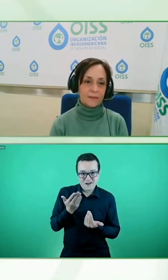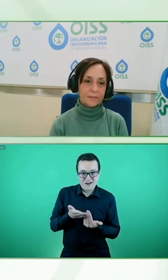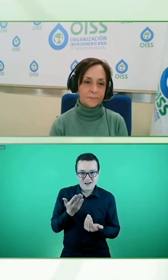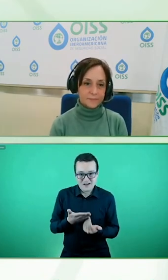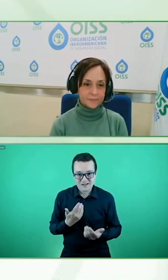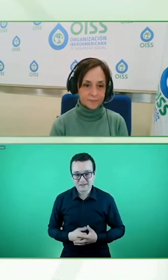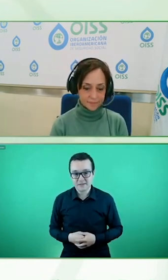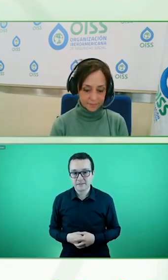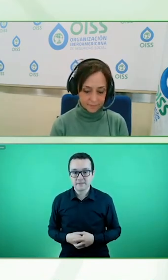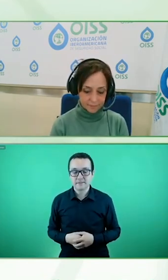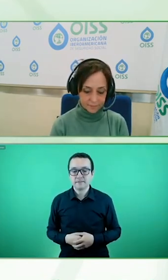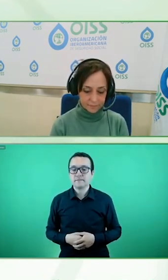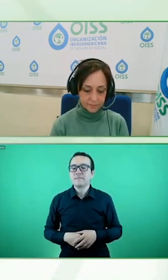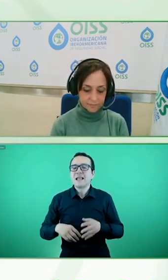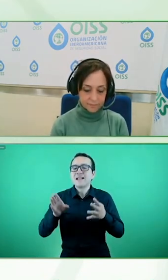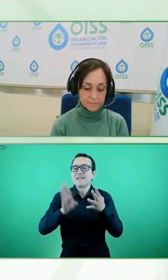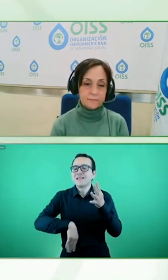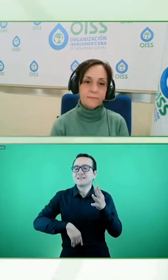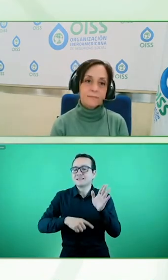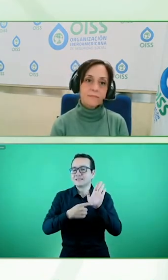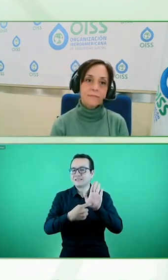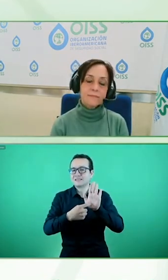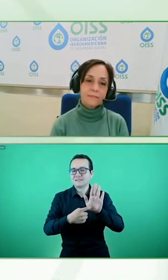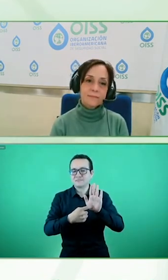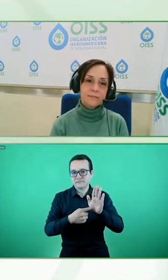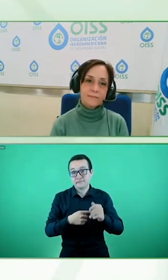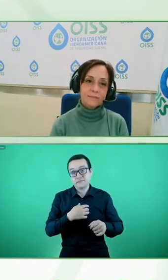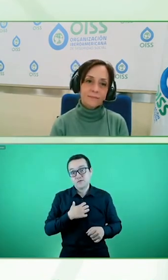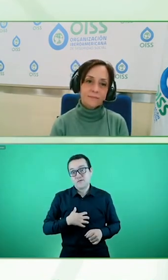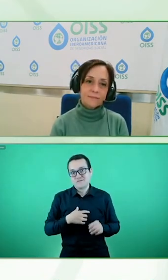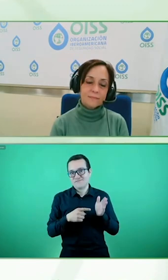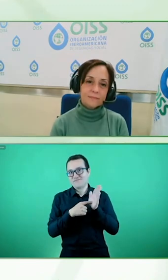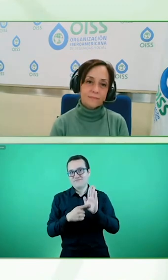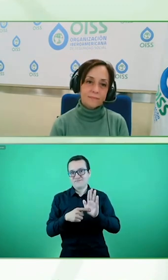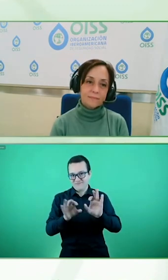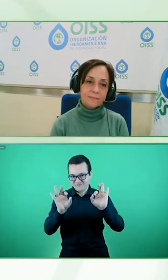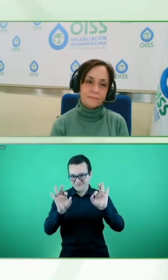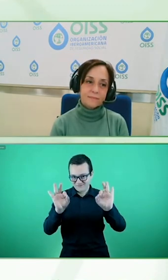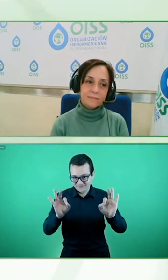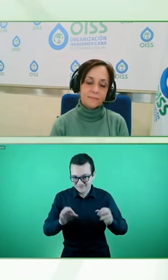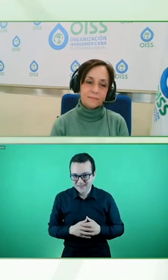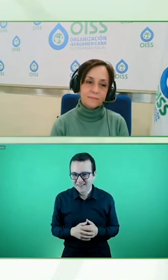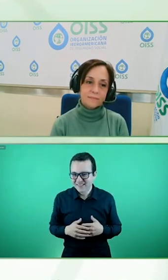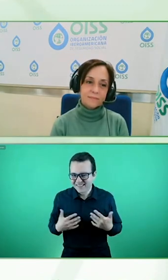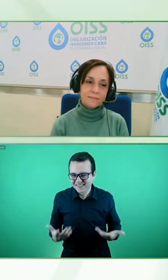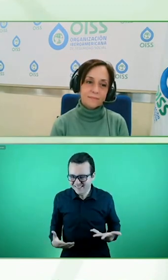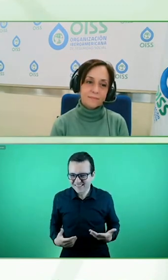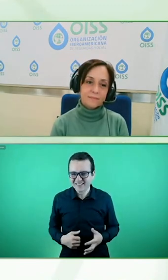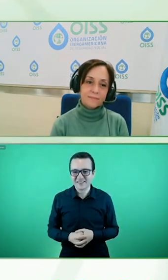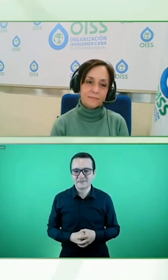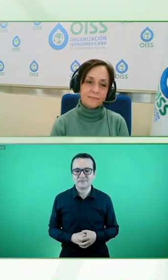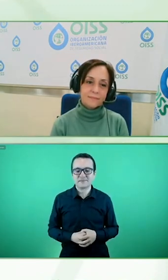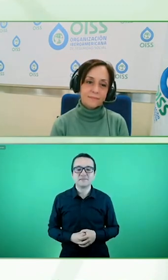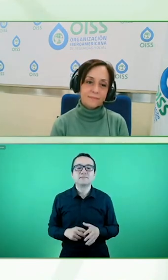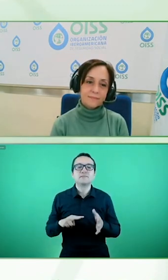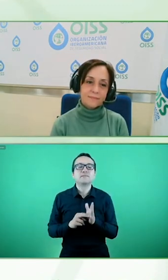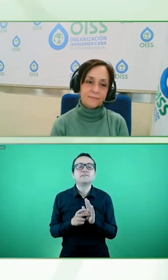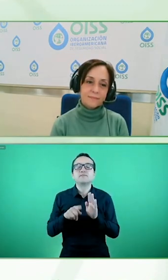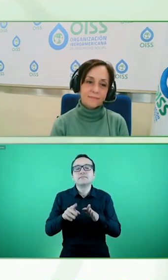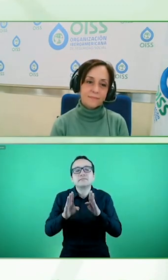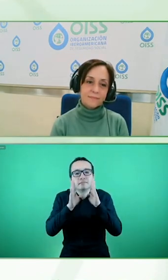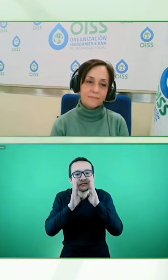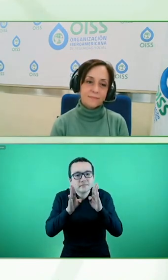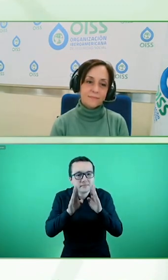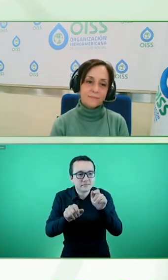que me gustaría presentar tiene que ver con la atención al cliente y por ejemplo